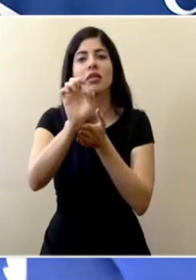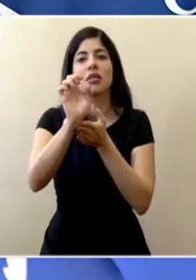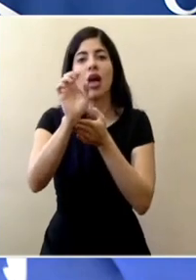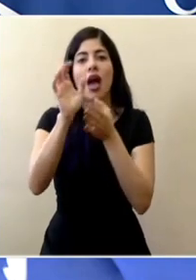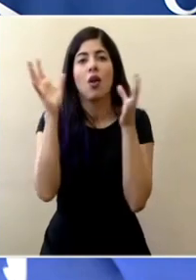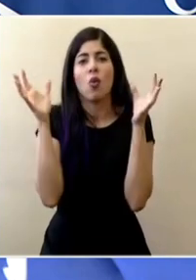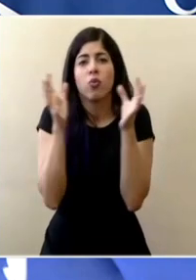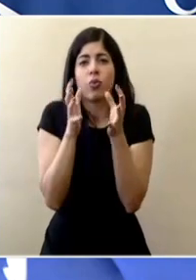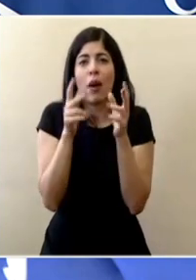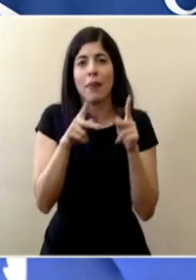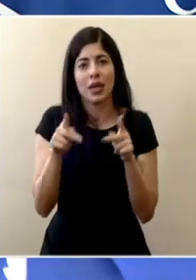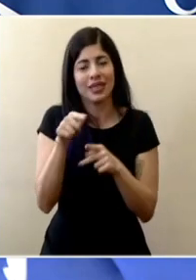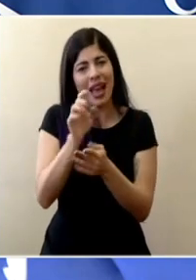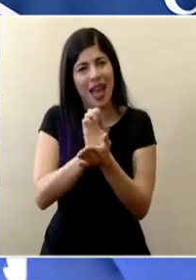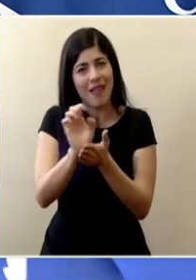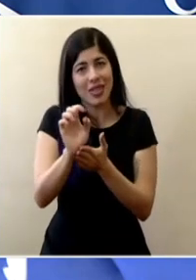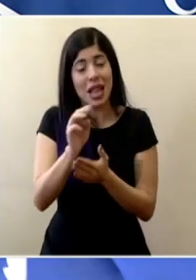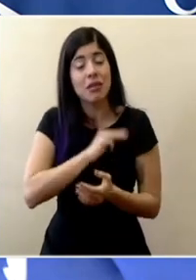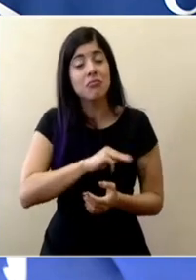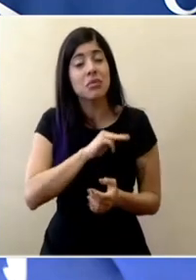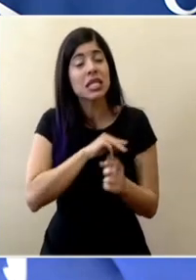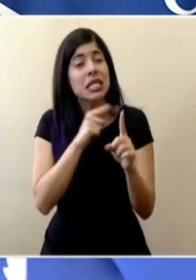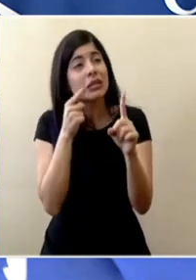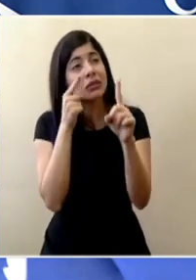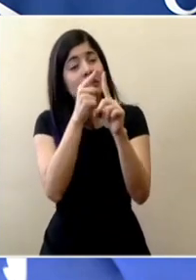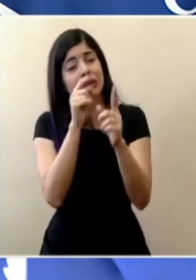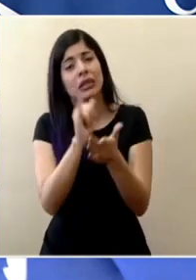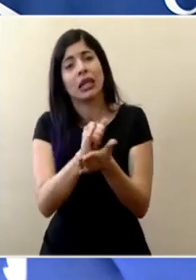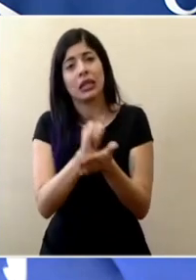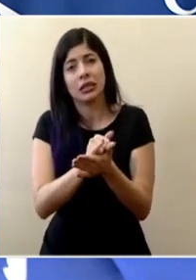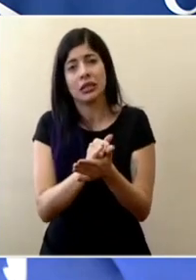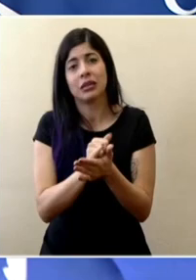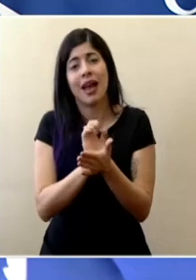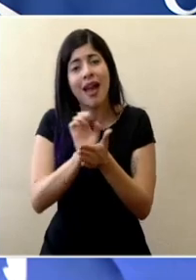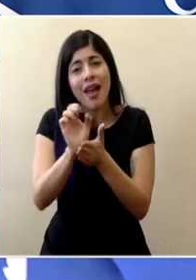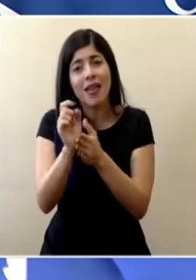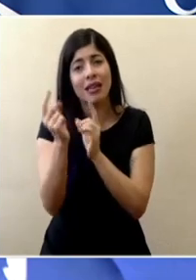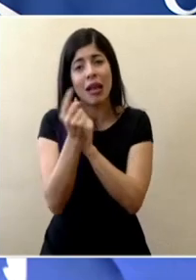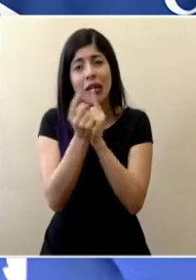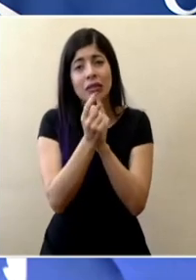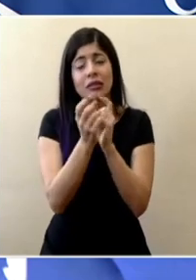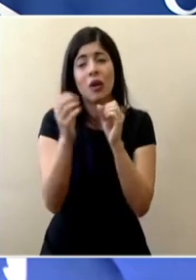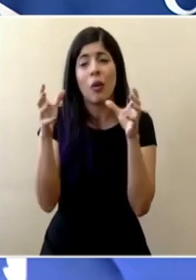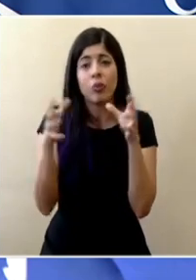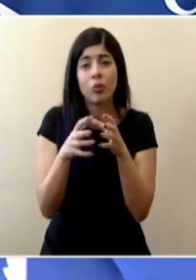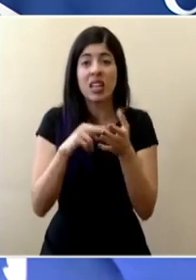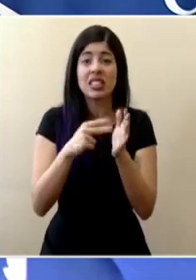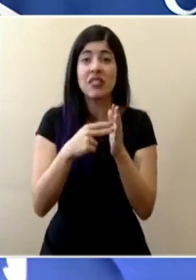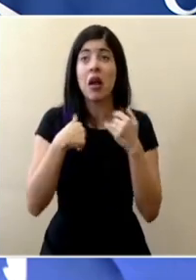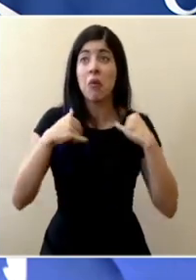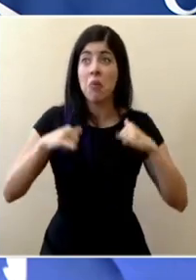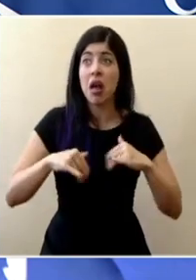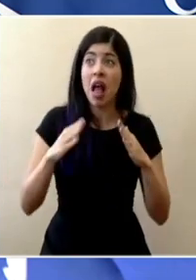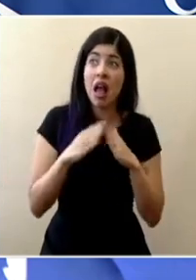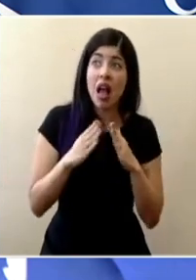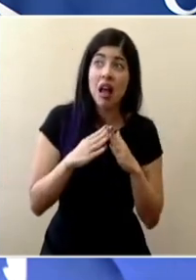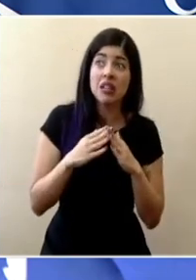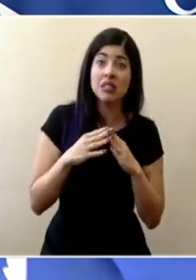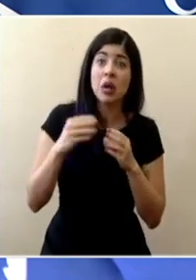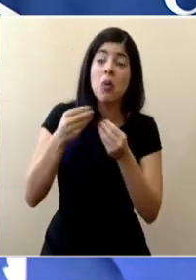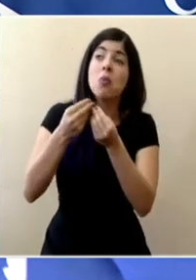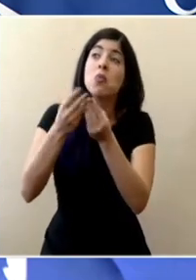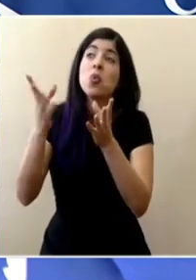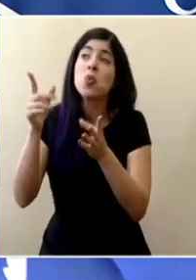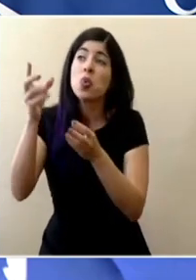aglomeraciones de personas esa es la misión esa es la misión y no solamente se trata de quedarse en la casa para no ir a buscar en un lugar